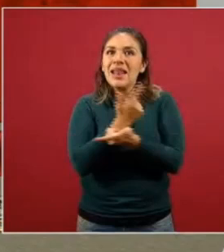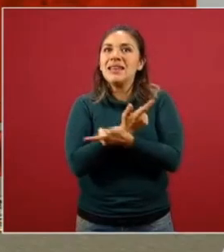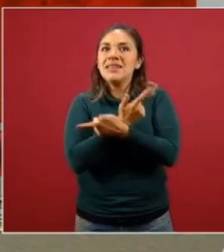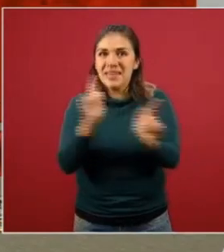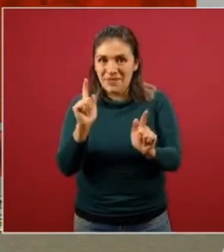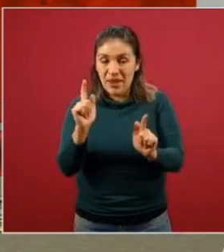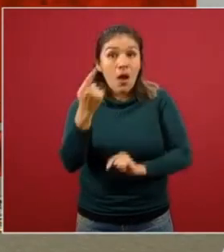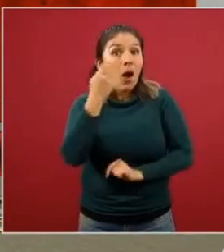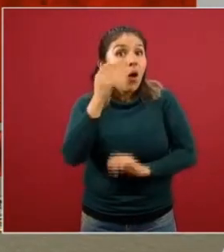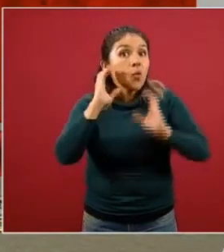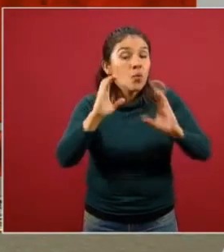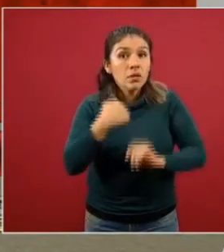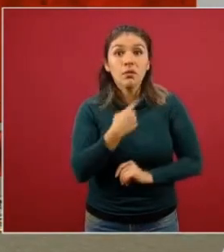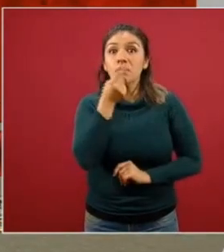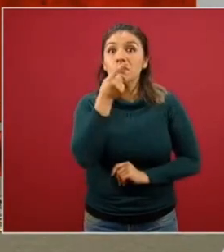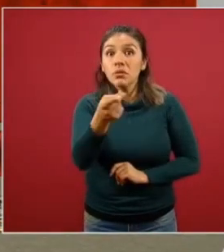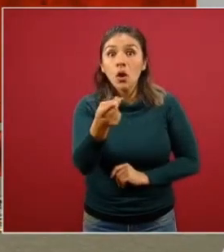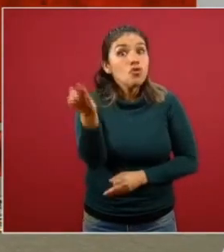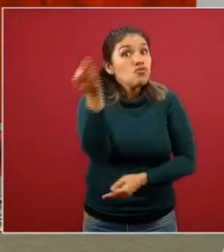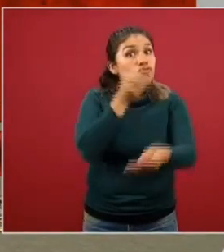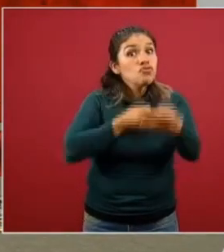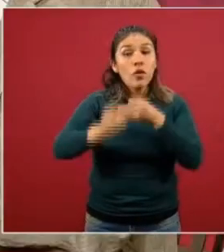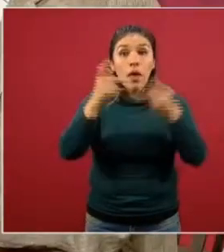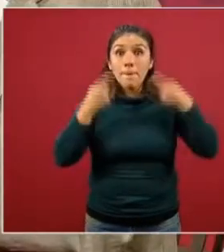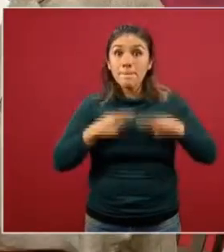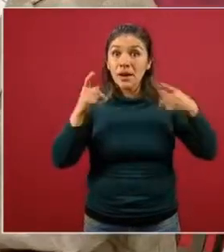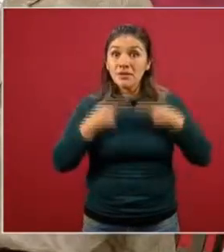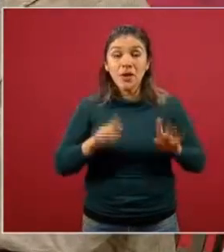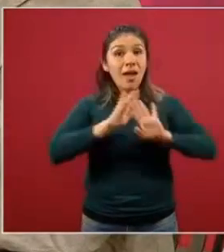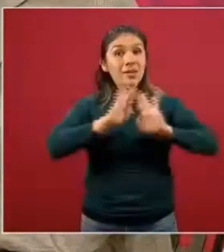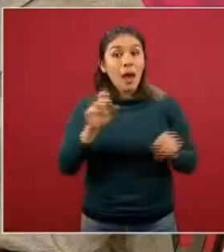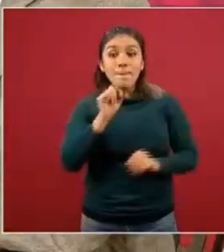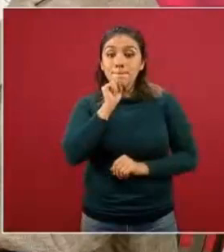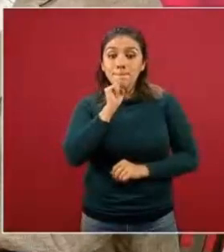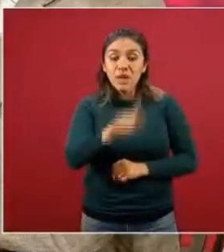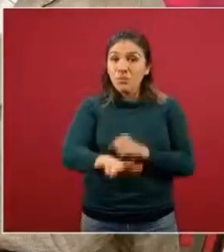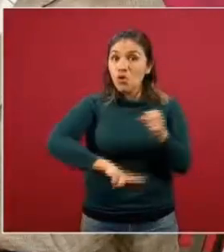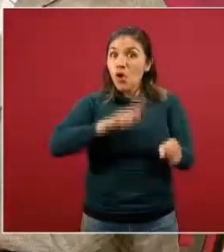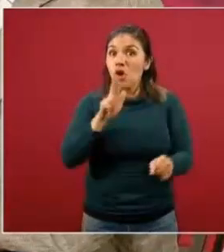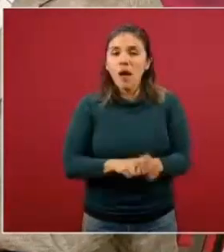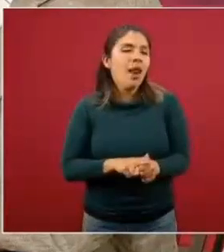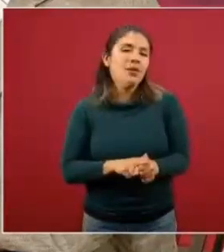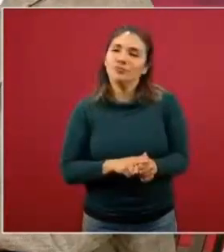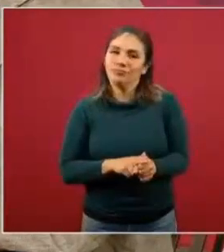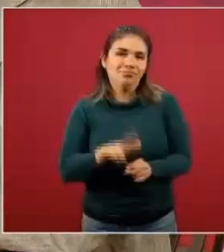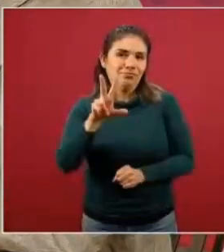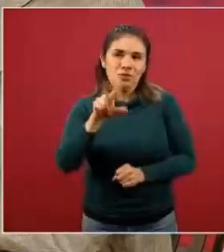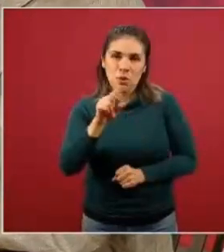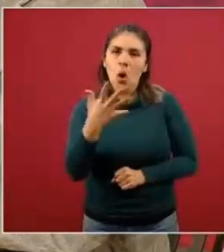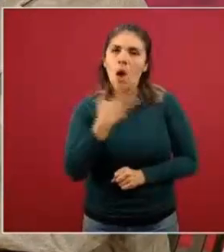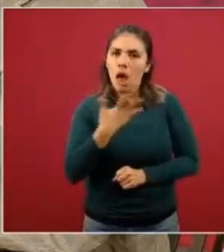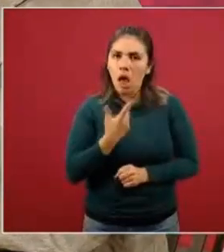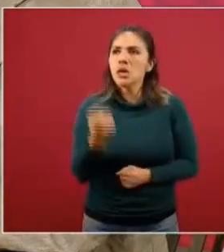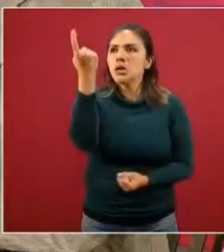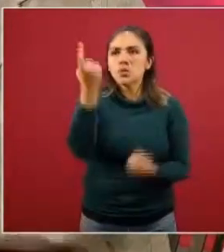Que, ojo, no quiere decir que todo mundo va a llegar a la misma normalidad. Todavía va a presentarse